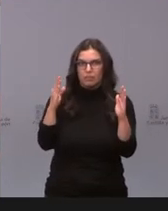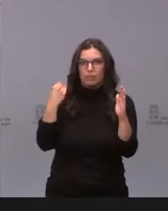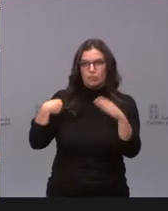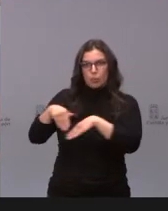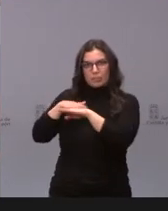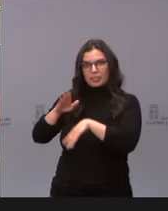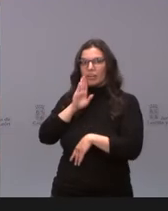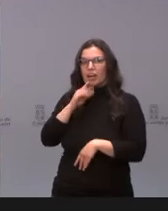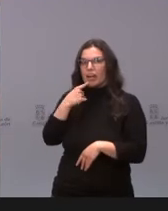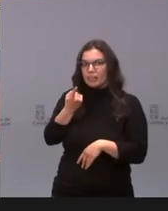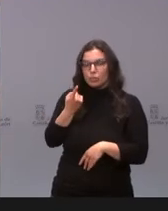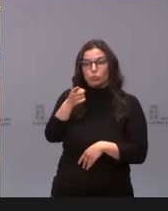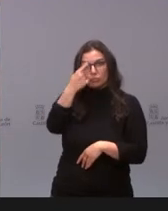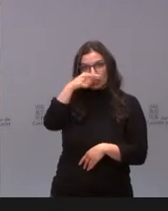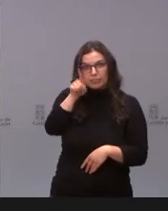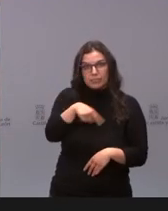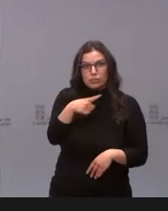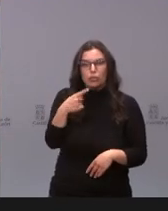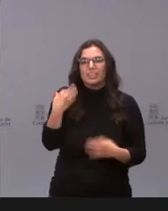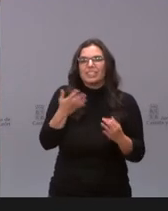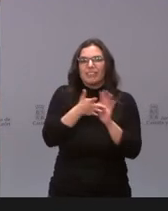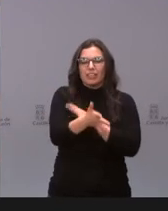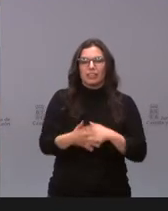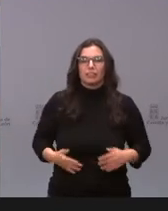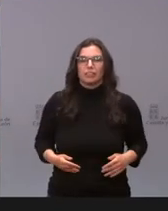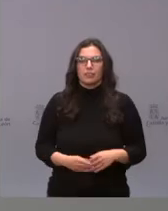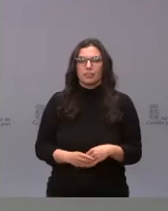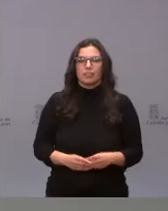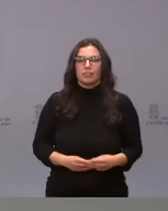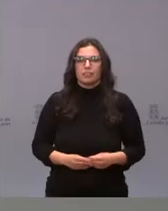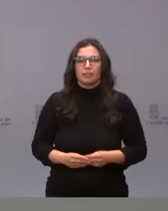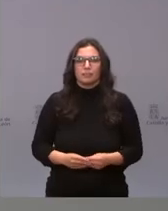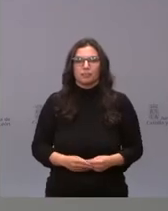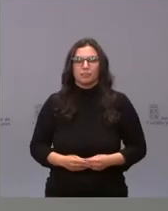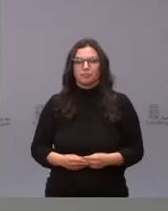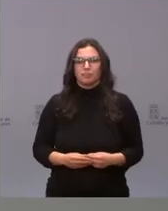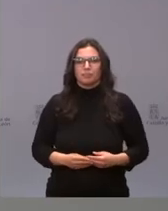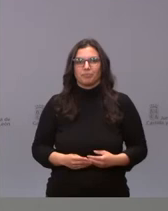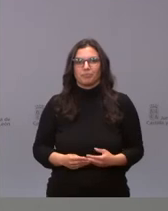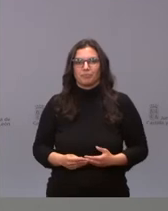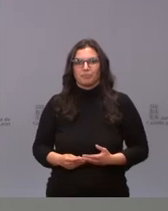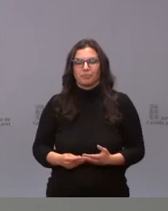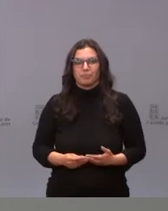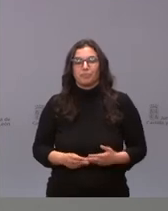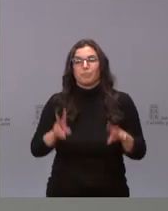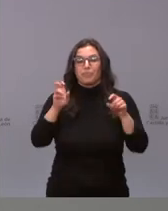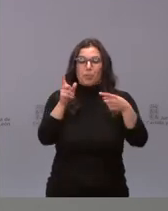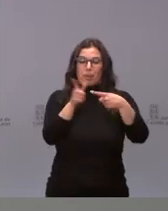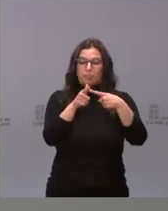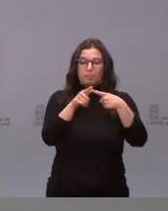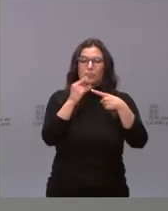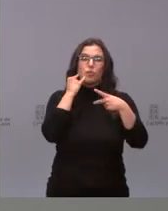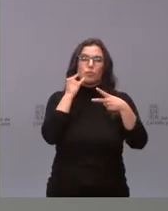esto y qué supondrá esta llegada? Muchas gracias. Bueno, vamos a ver. En relación a la supresión del teléfono